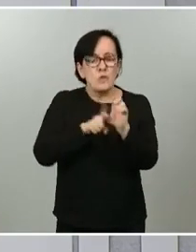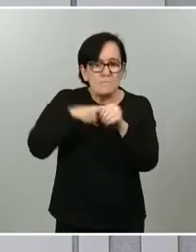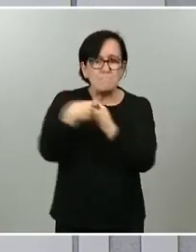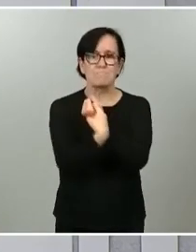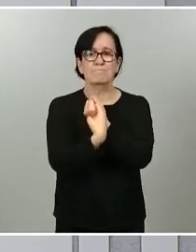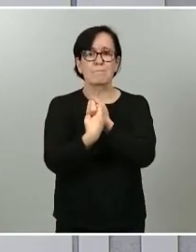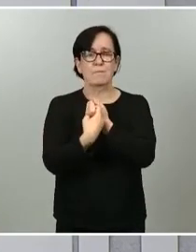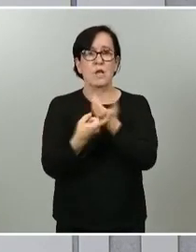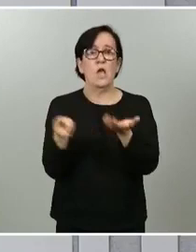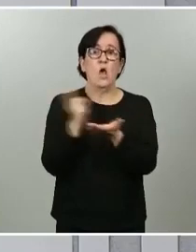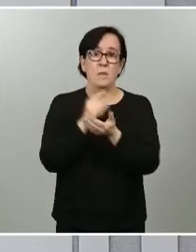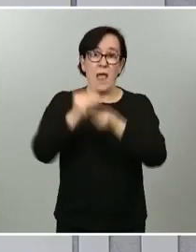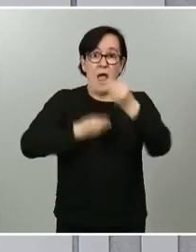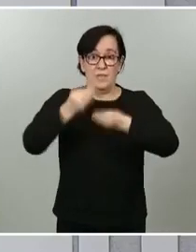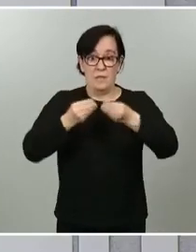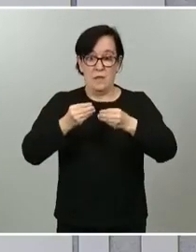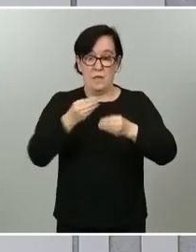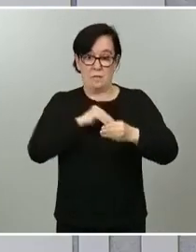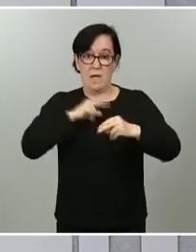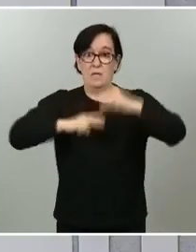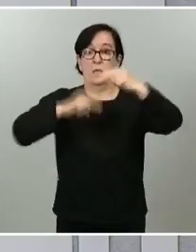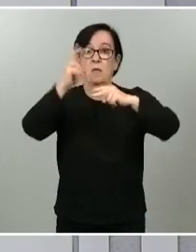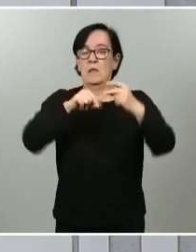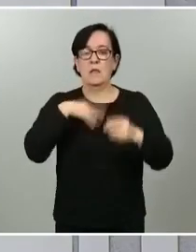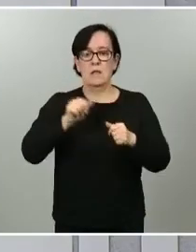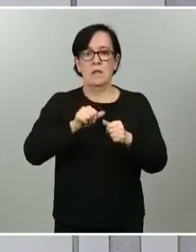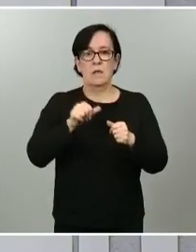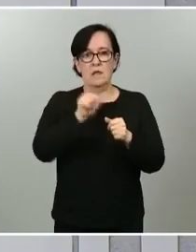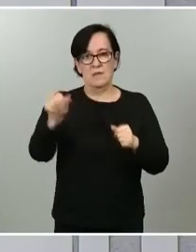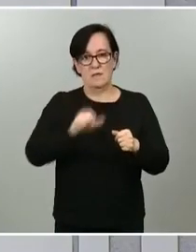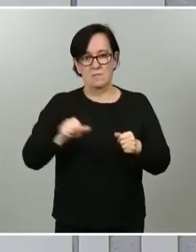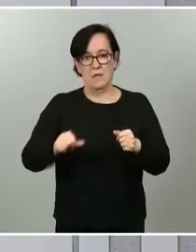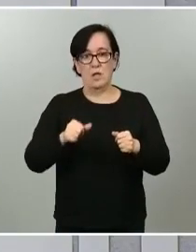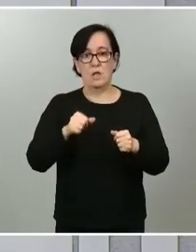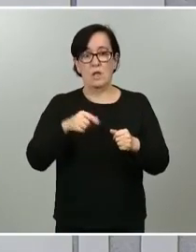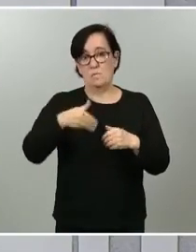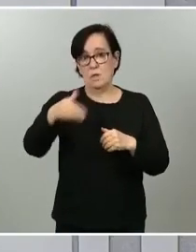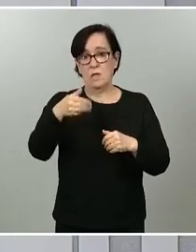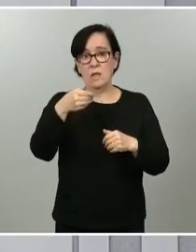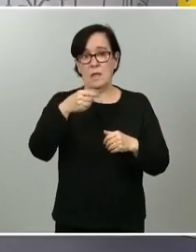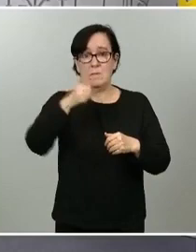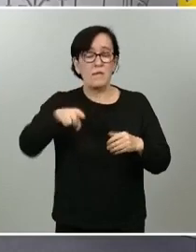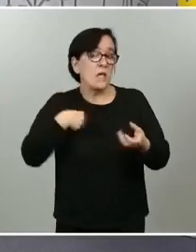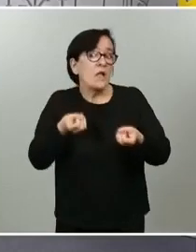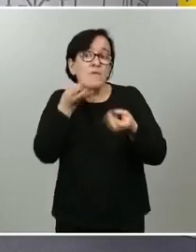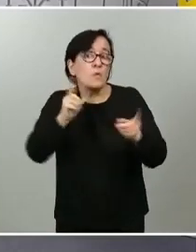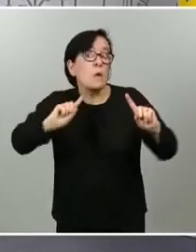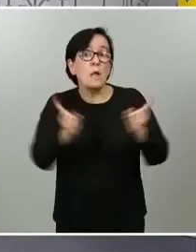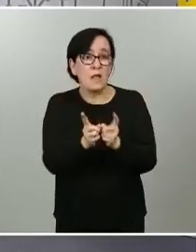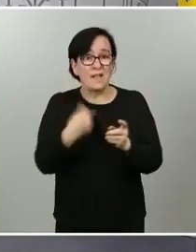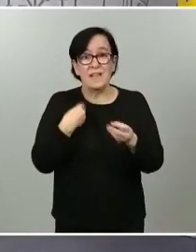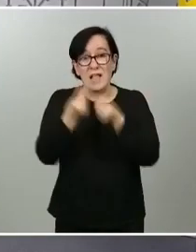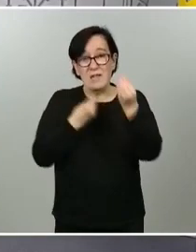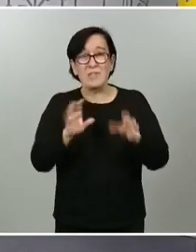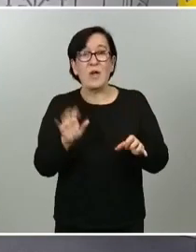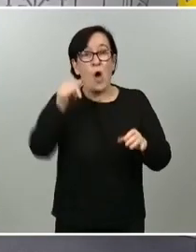construcción de España deben seguir también en las próximas semanas y en los próximos meses. Esto es lo que cabe informar de la reunión mantenida en el